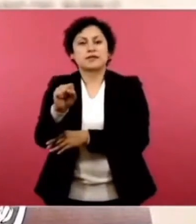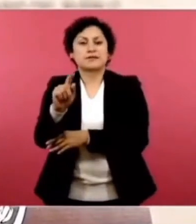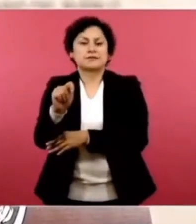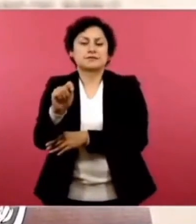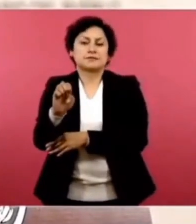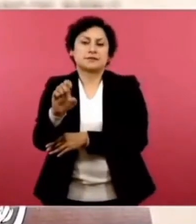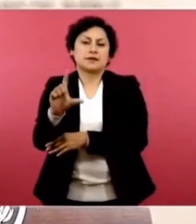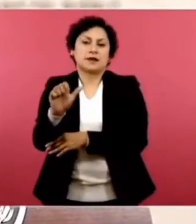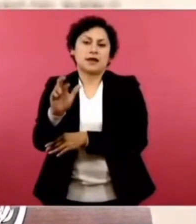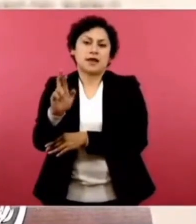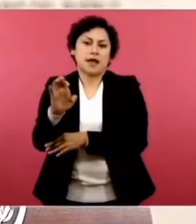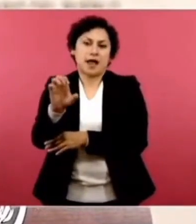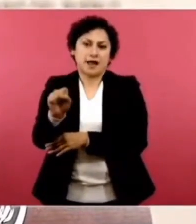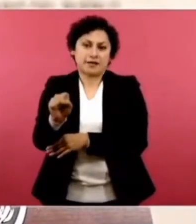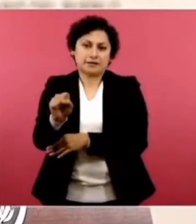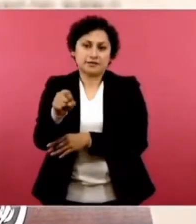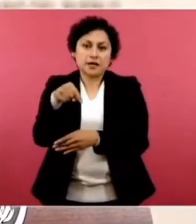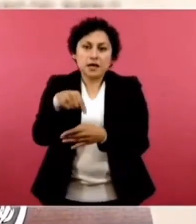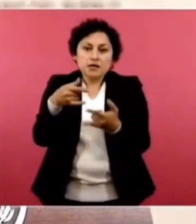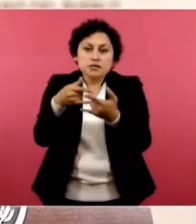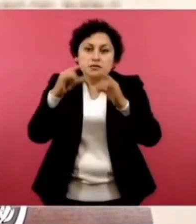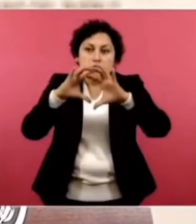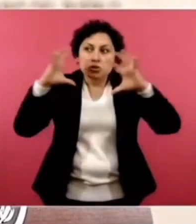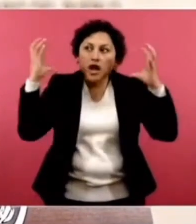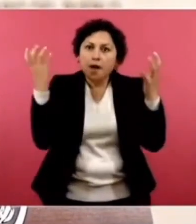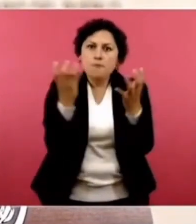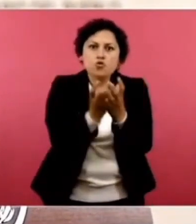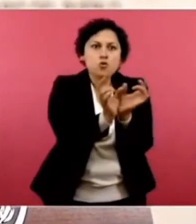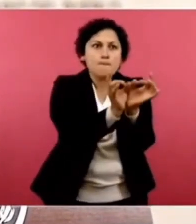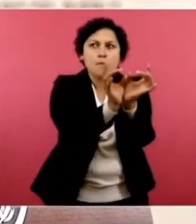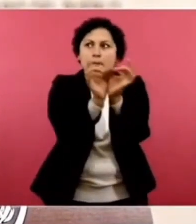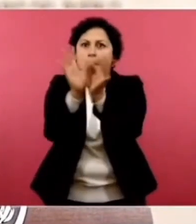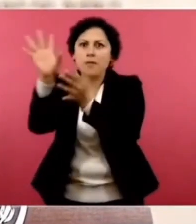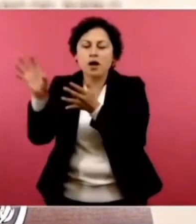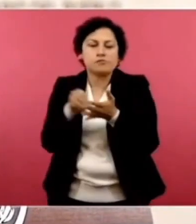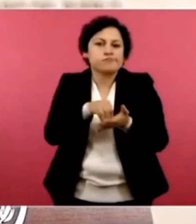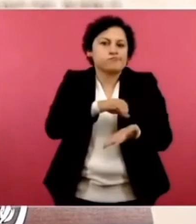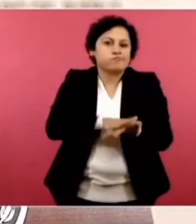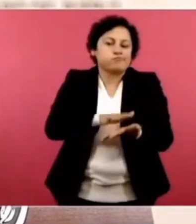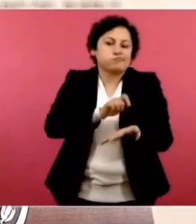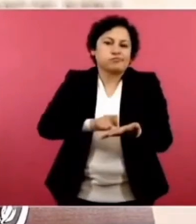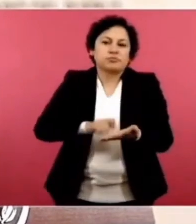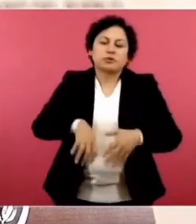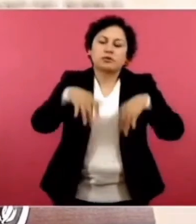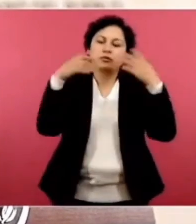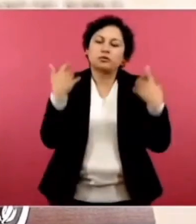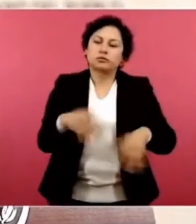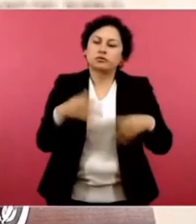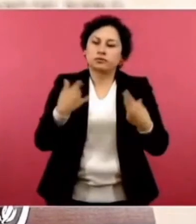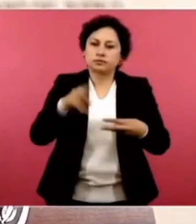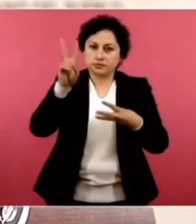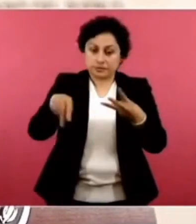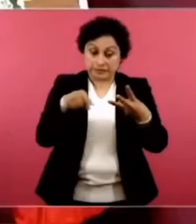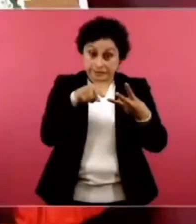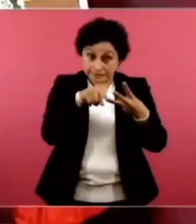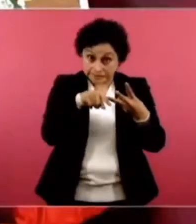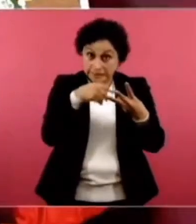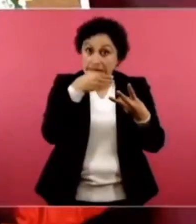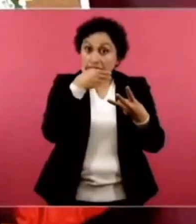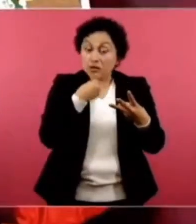en la historia del mundo. Y tiene muchas cosas. Es un escritor judío,